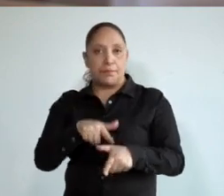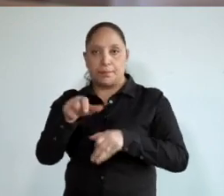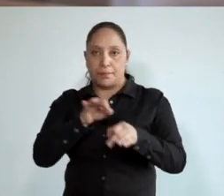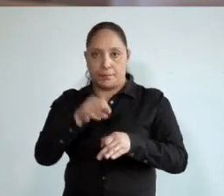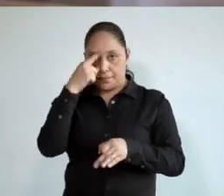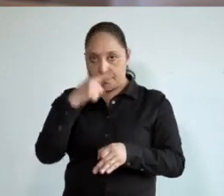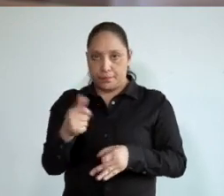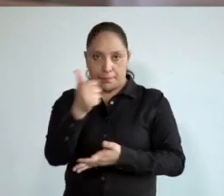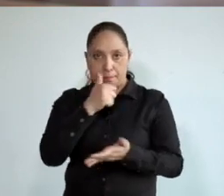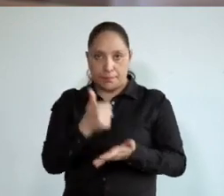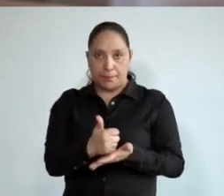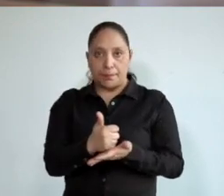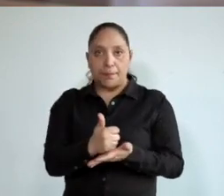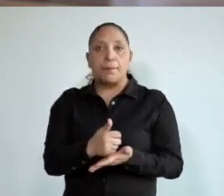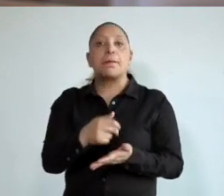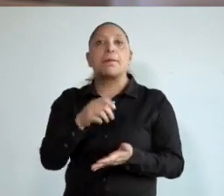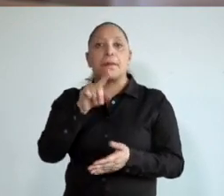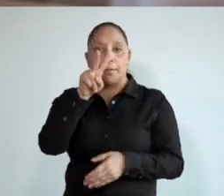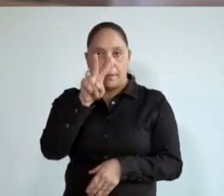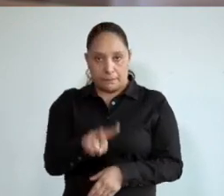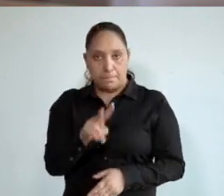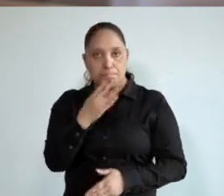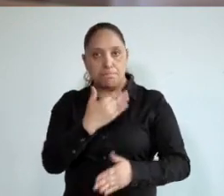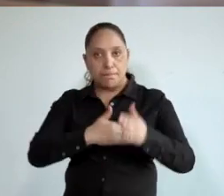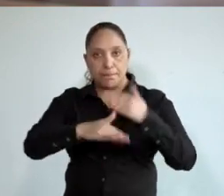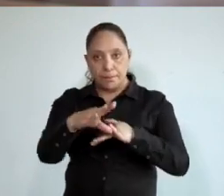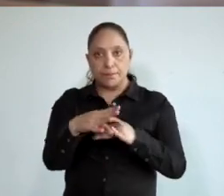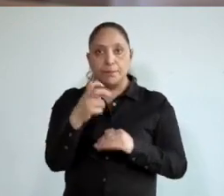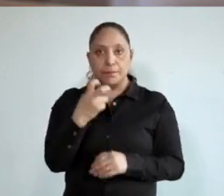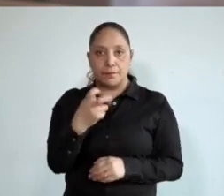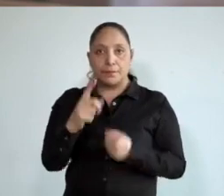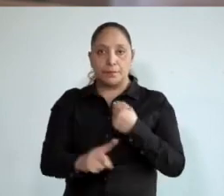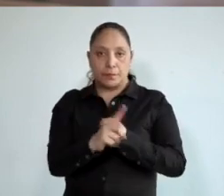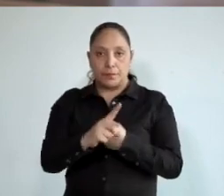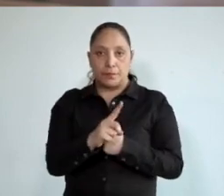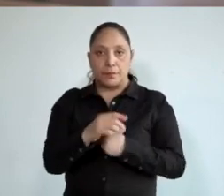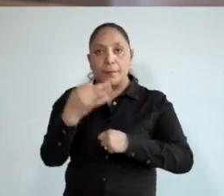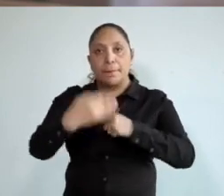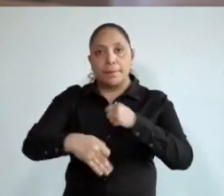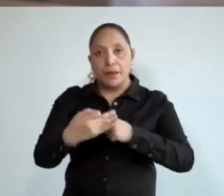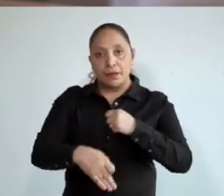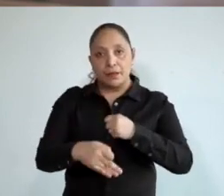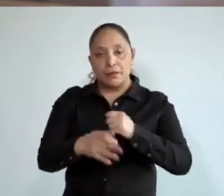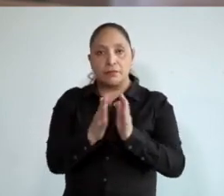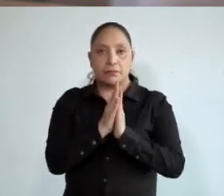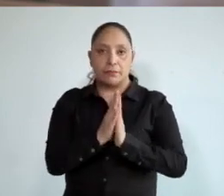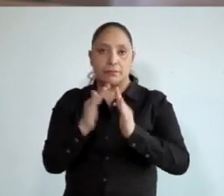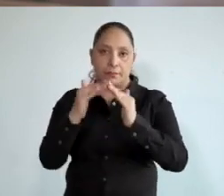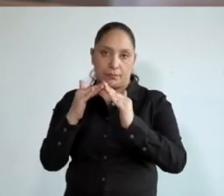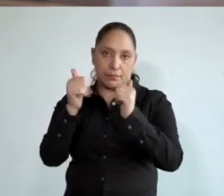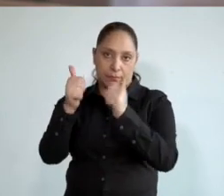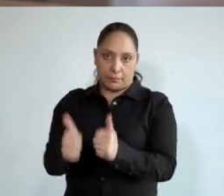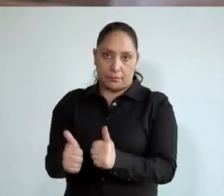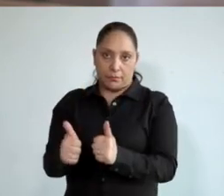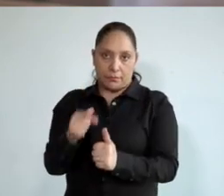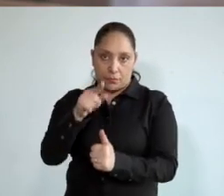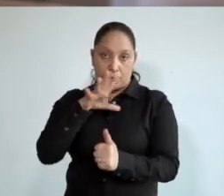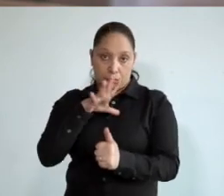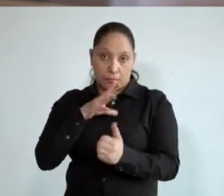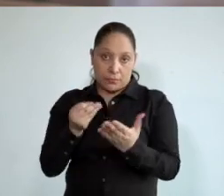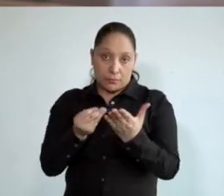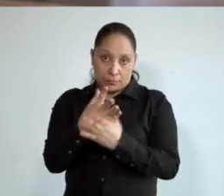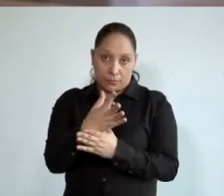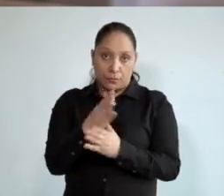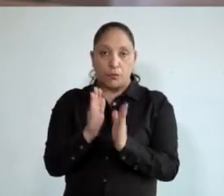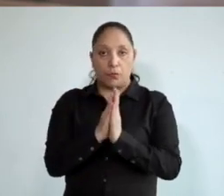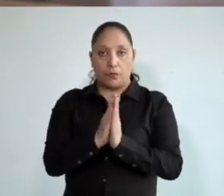seguir trabajando por la ciudad y vamos a salir de esta. Mientras tanto, quédate en casa. Y